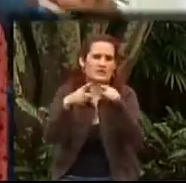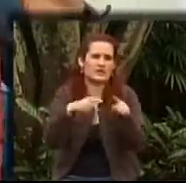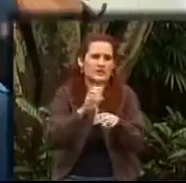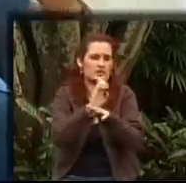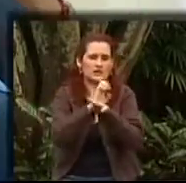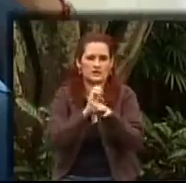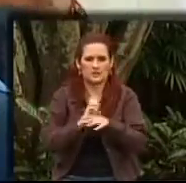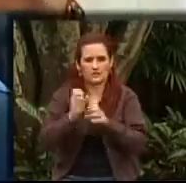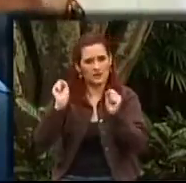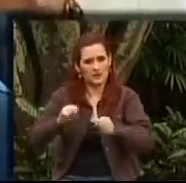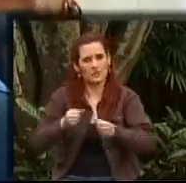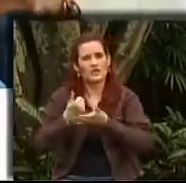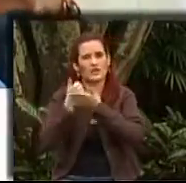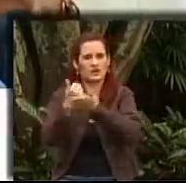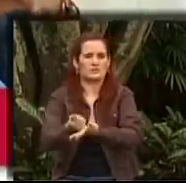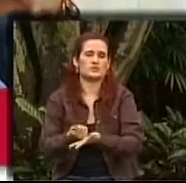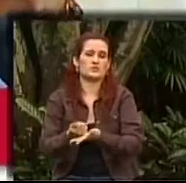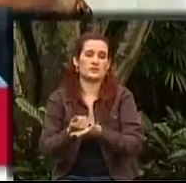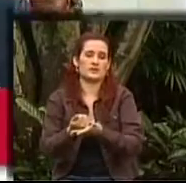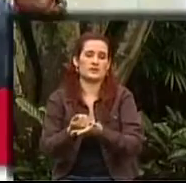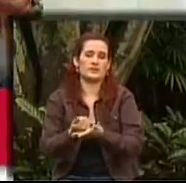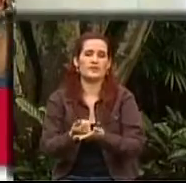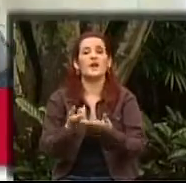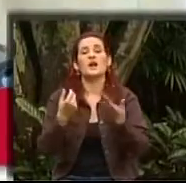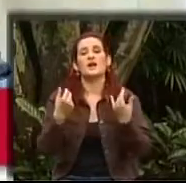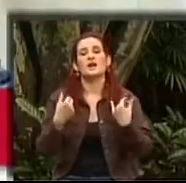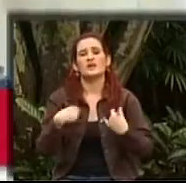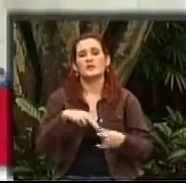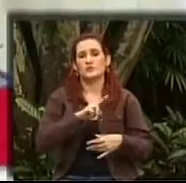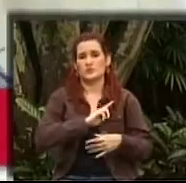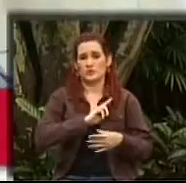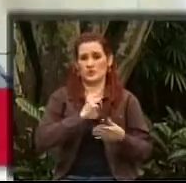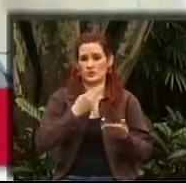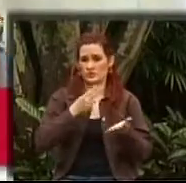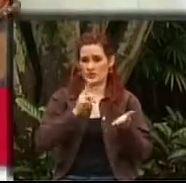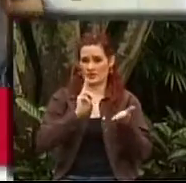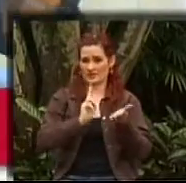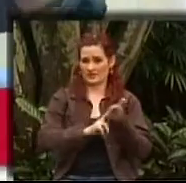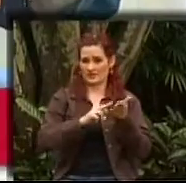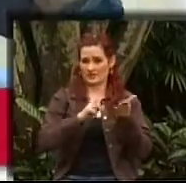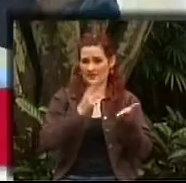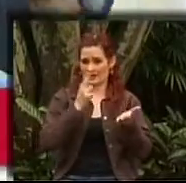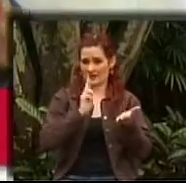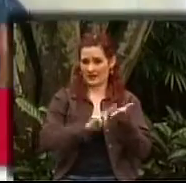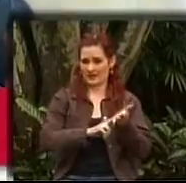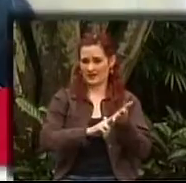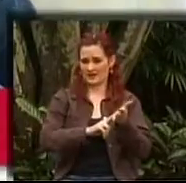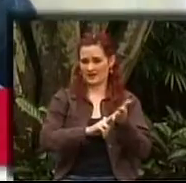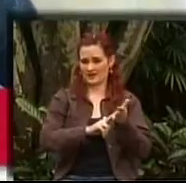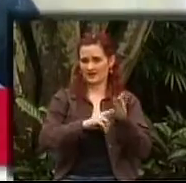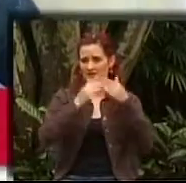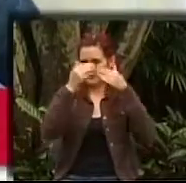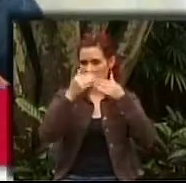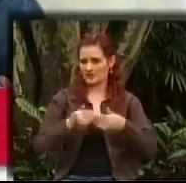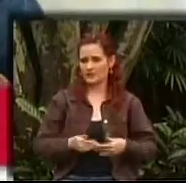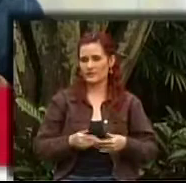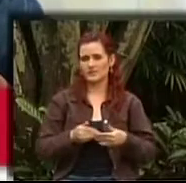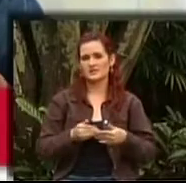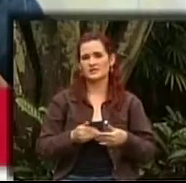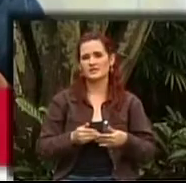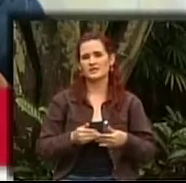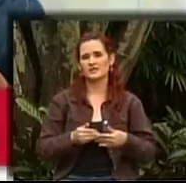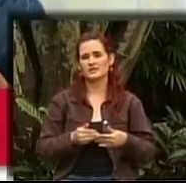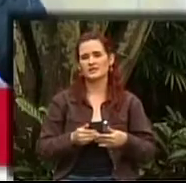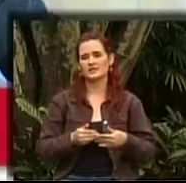doctora lo debe conocer, es nosotros para los certificados de discapacidad nos los entrega las